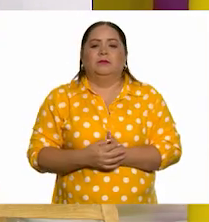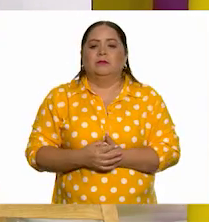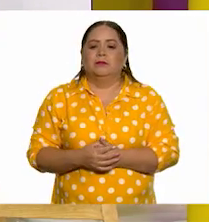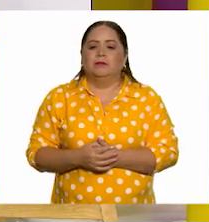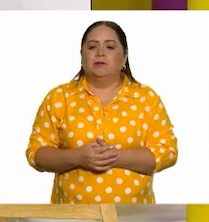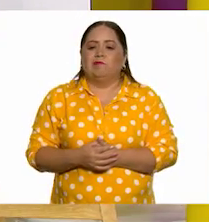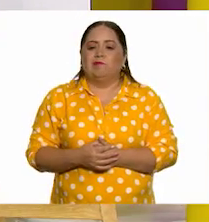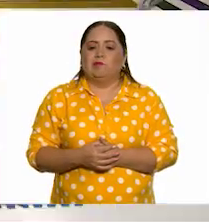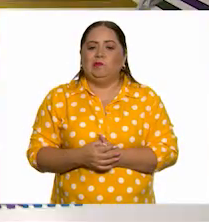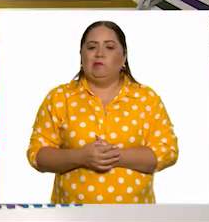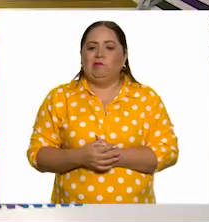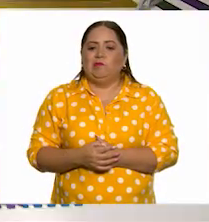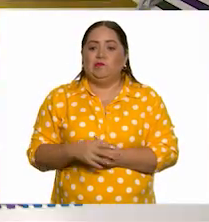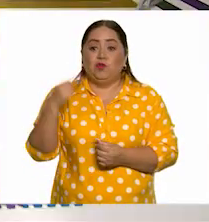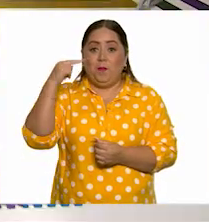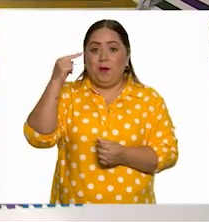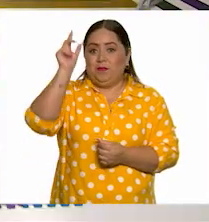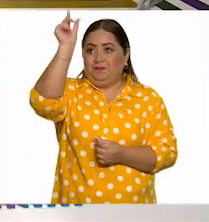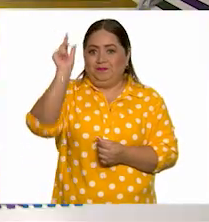nuestro nombre.